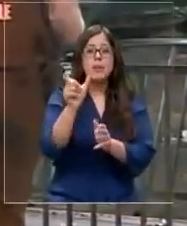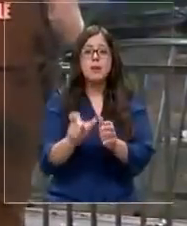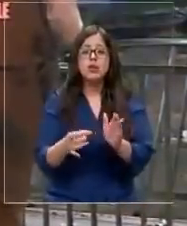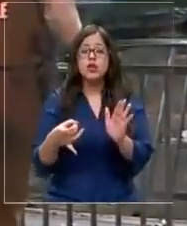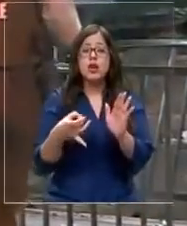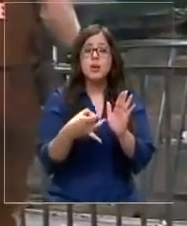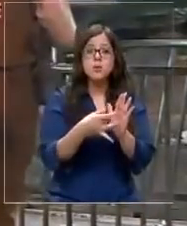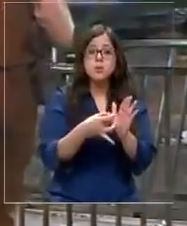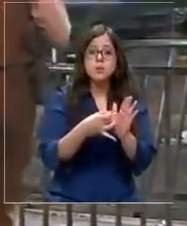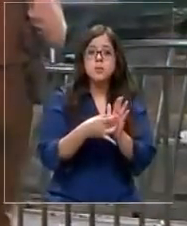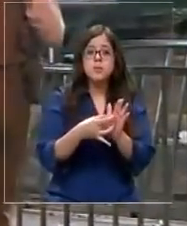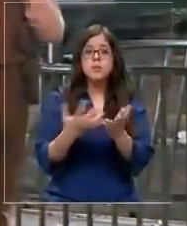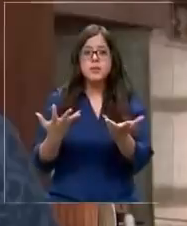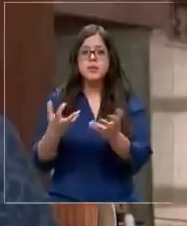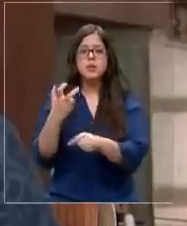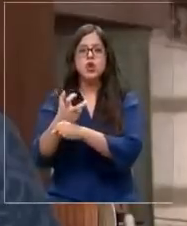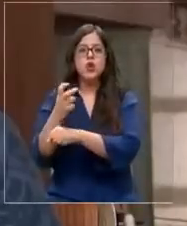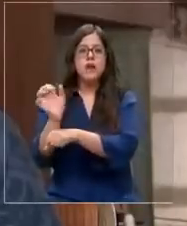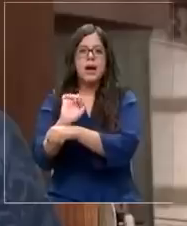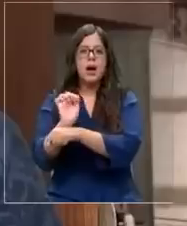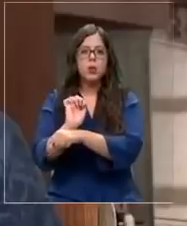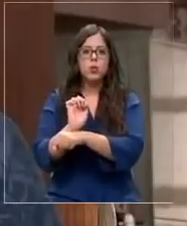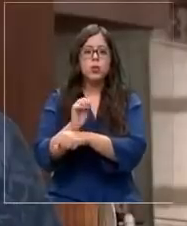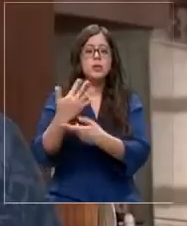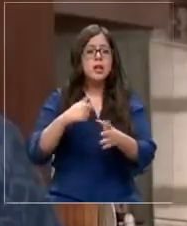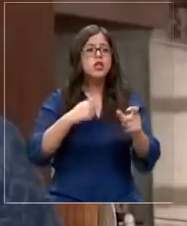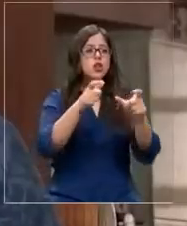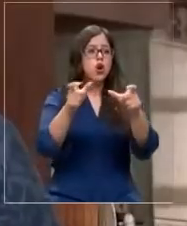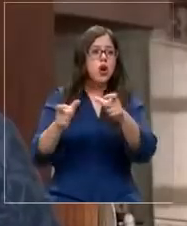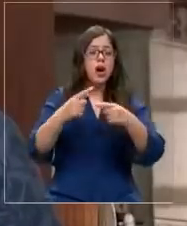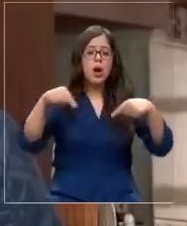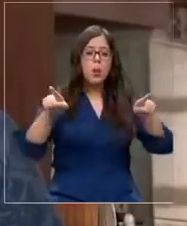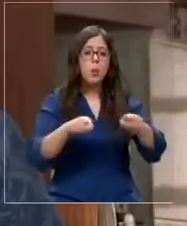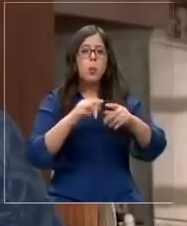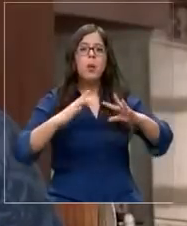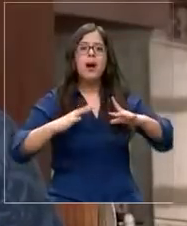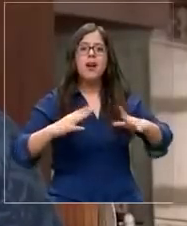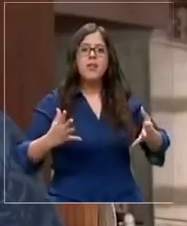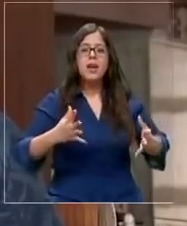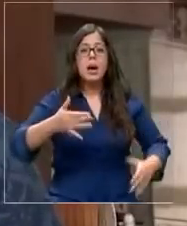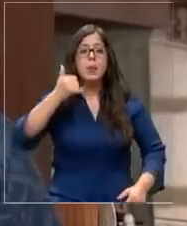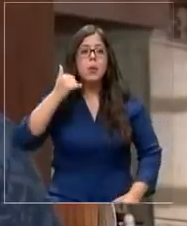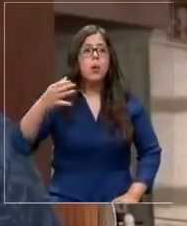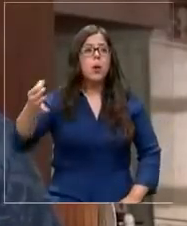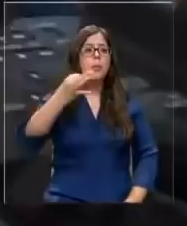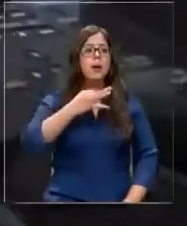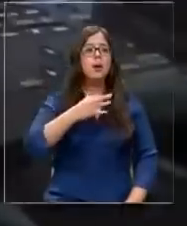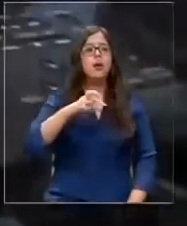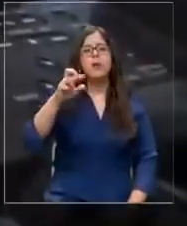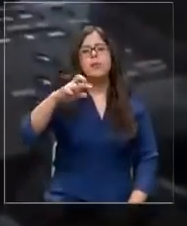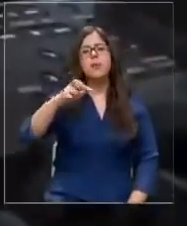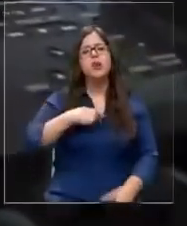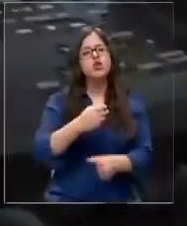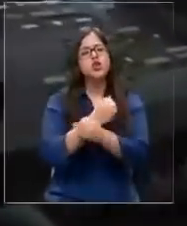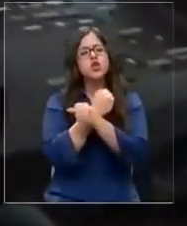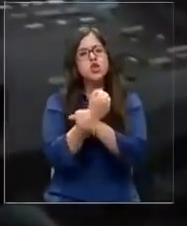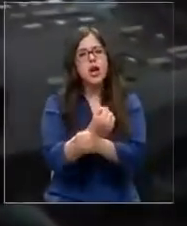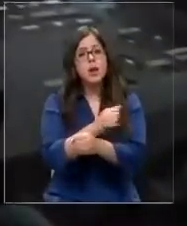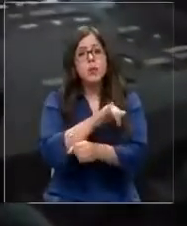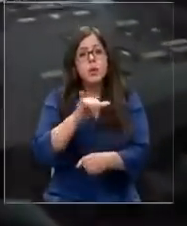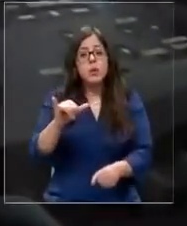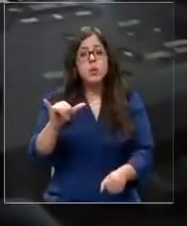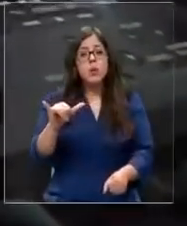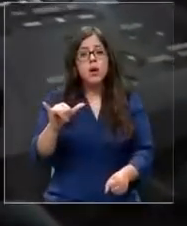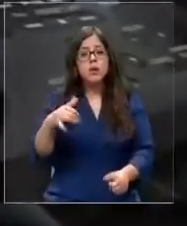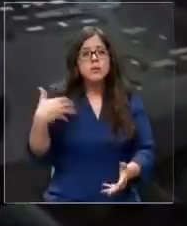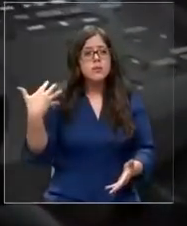Carabineros tras robar un auto. Le canté el cumpleaños feliz por teléfono y me dijo, papito te amo. Es con lo que yo me quedé